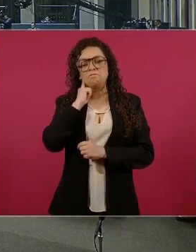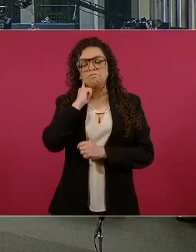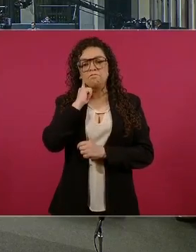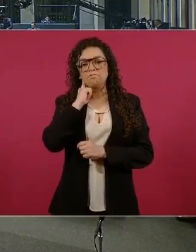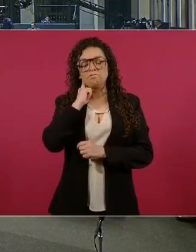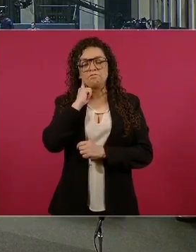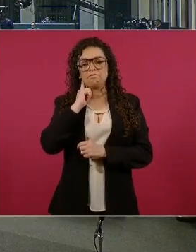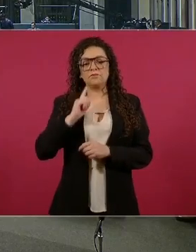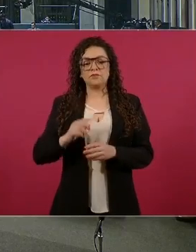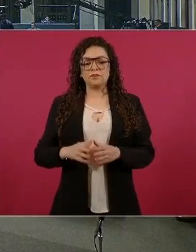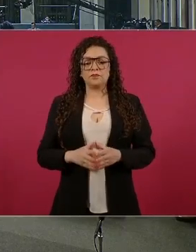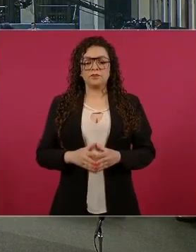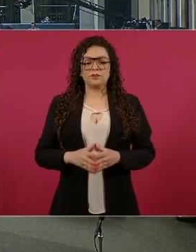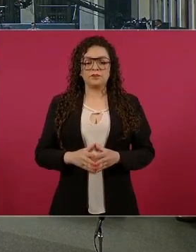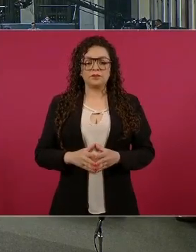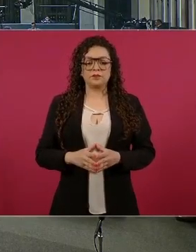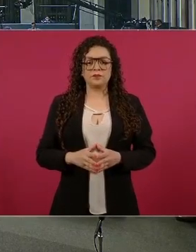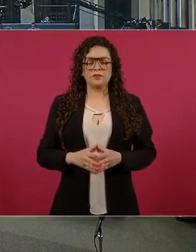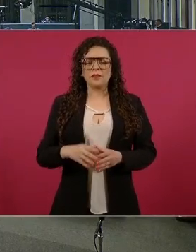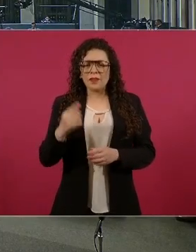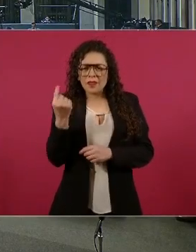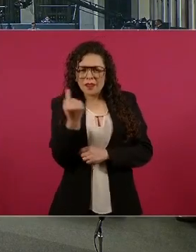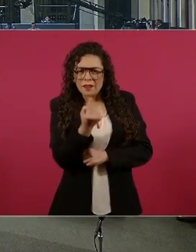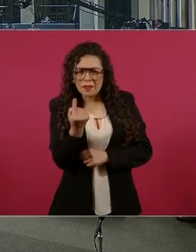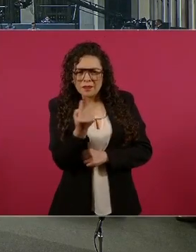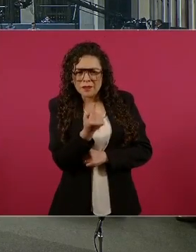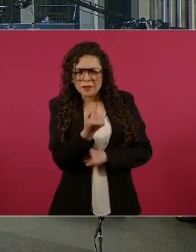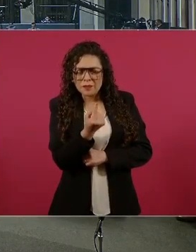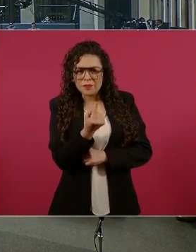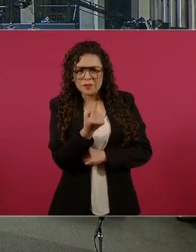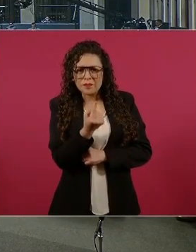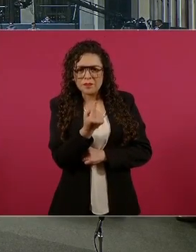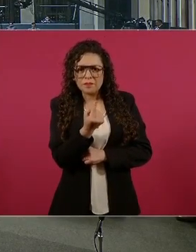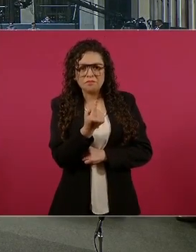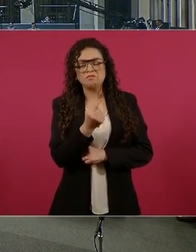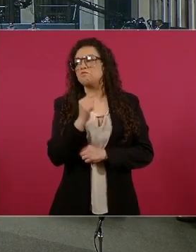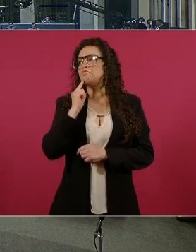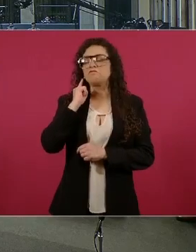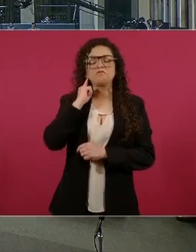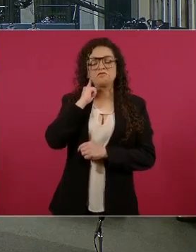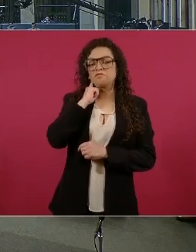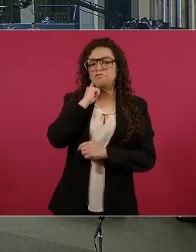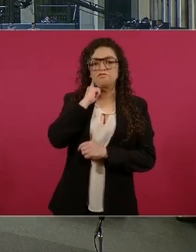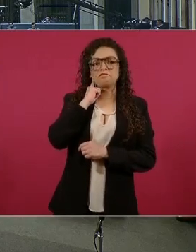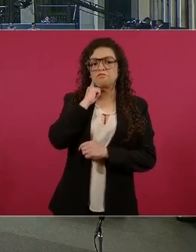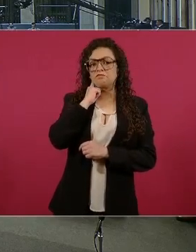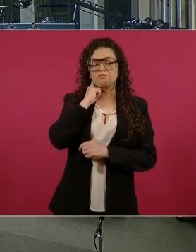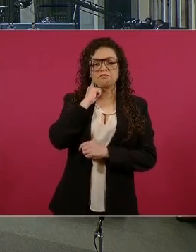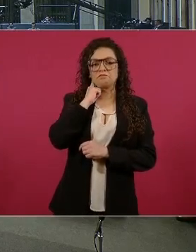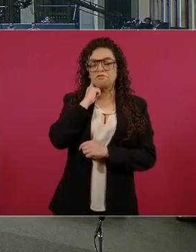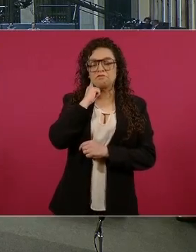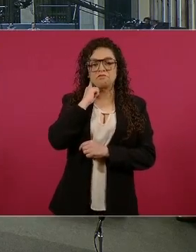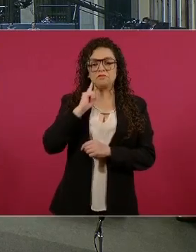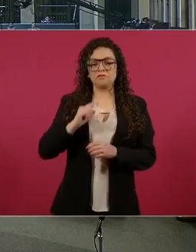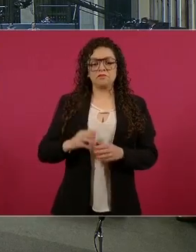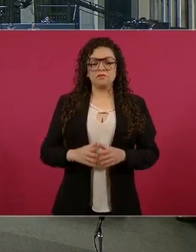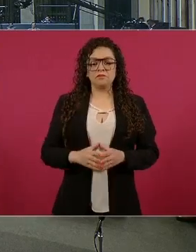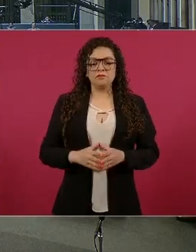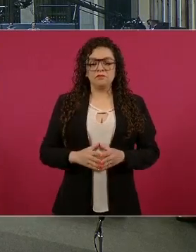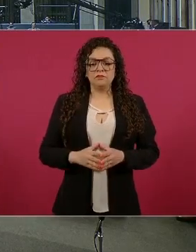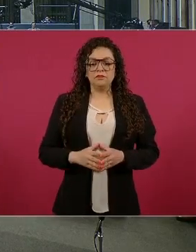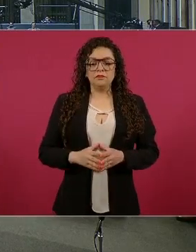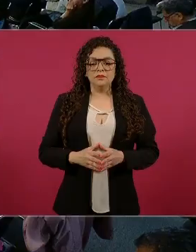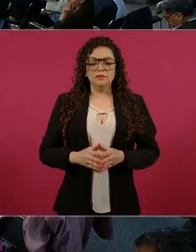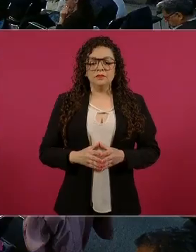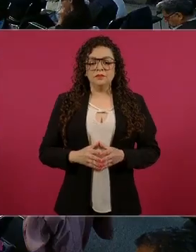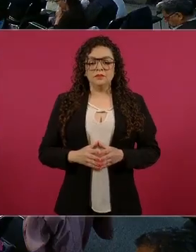el consejo de la Cundidratura sobre los retiros anticipados dijo que era por la crisis económica y por la